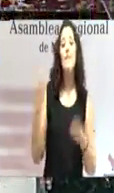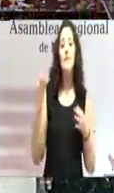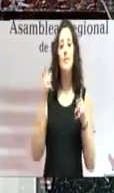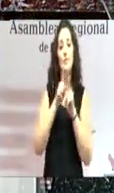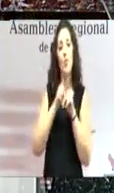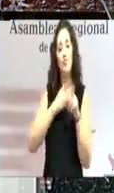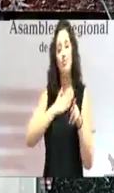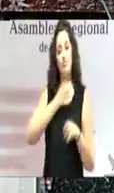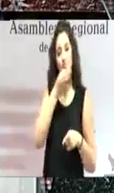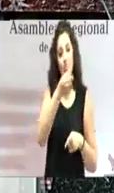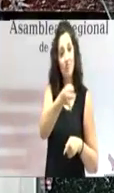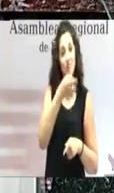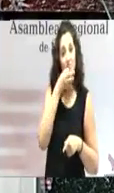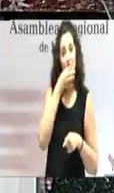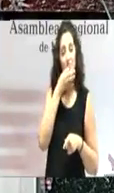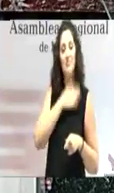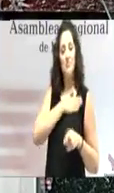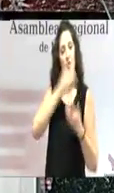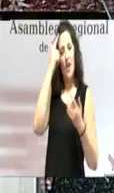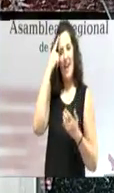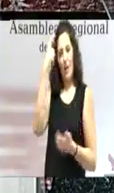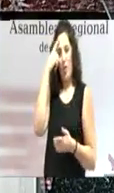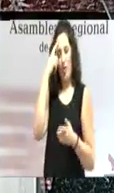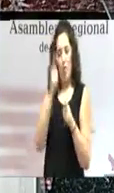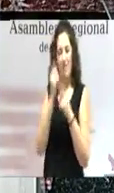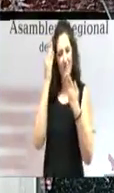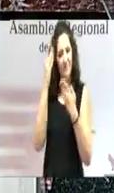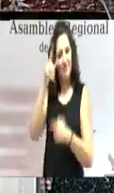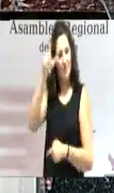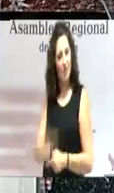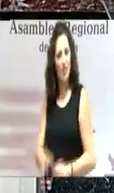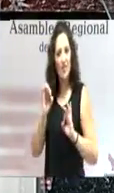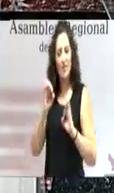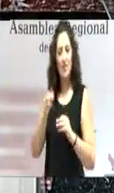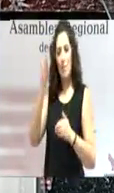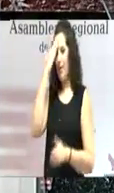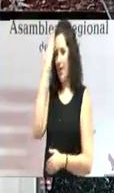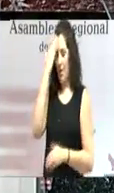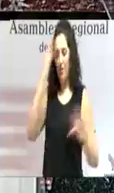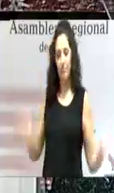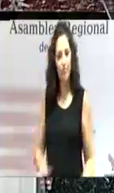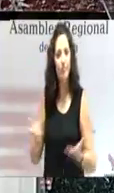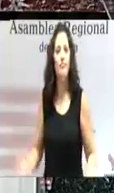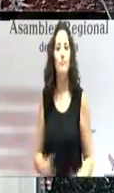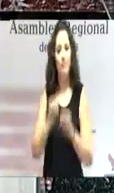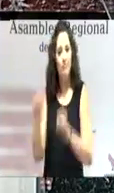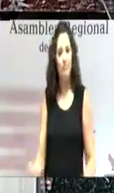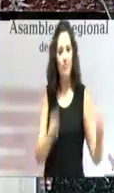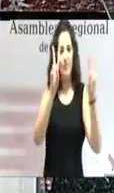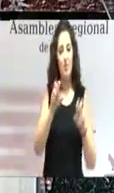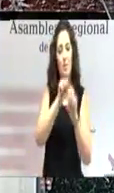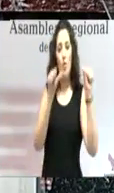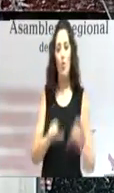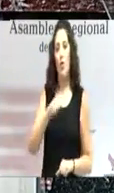fuesen precisamente de recuerdo a quien fuera uno de los principales impulsores y defensores de nuestro modelo de